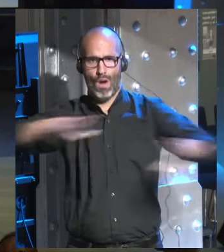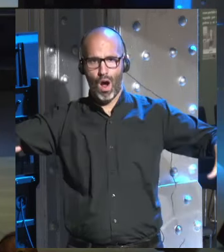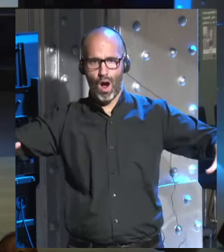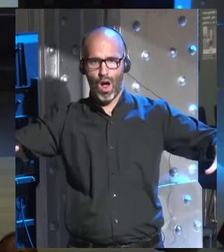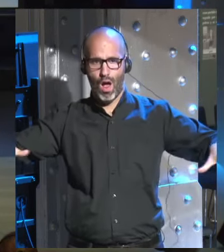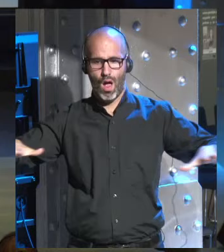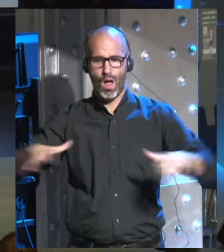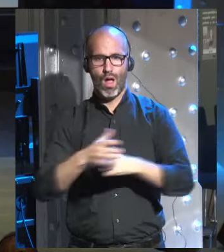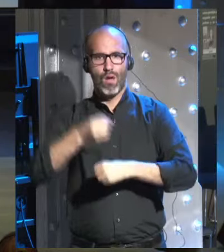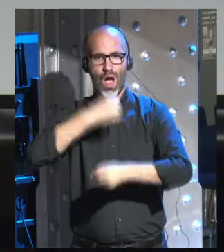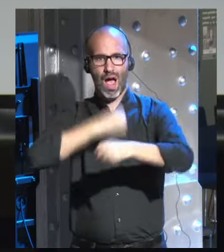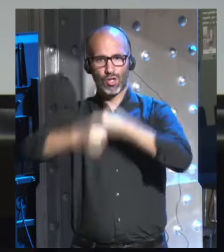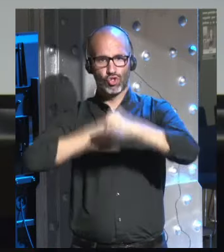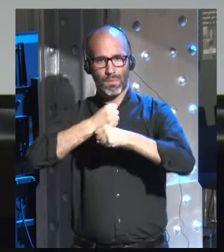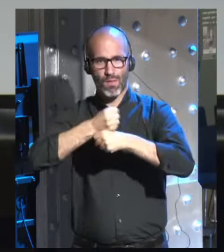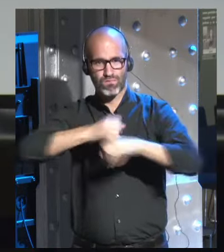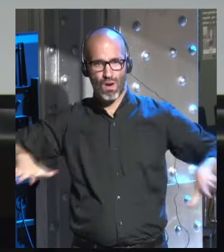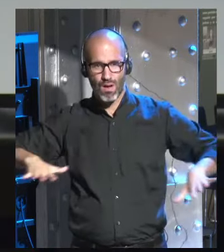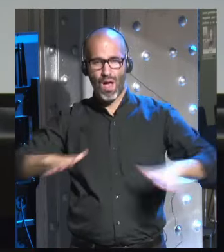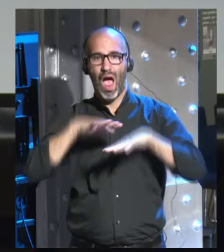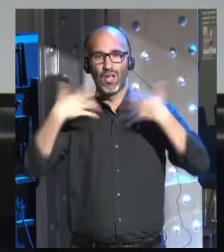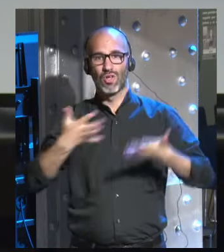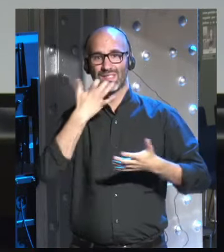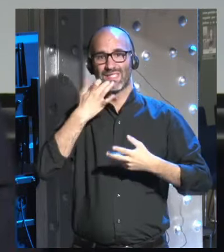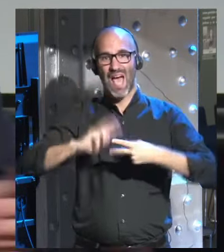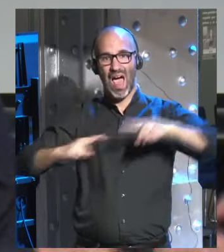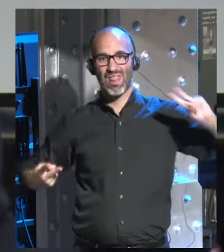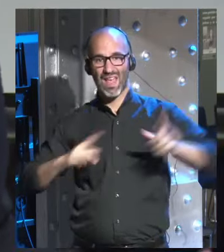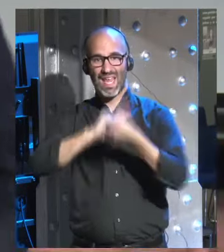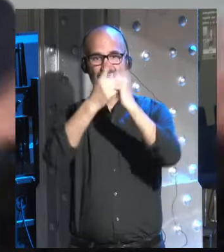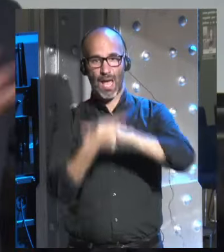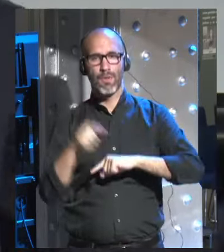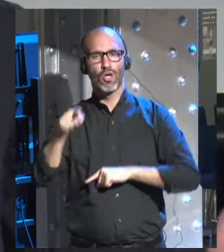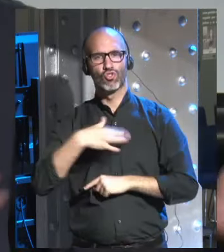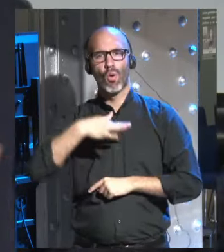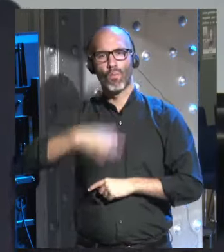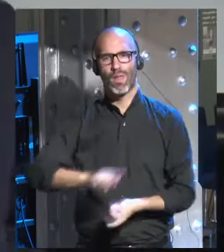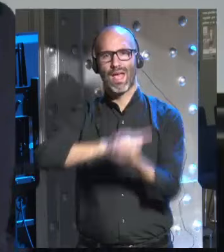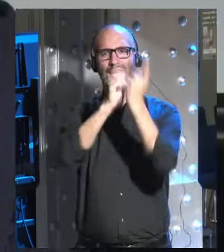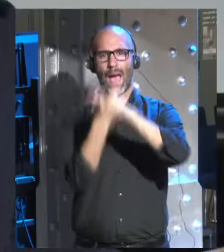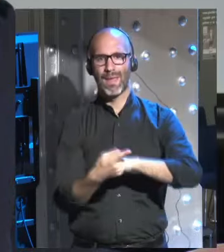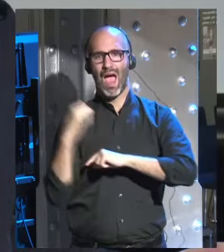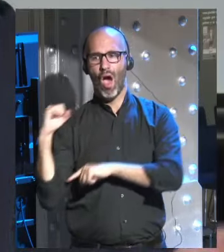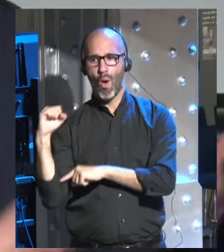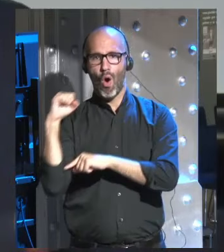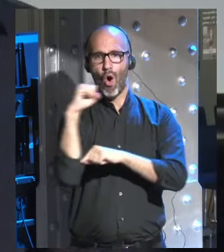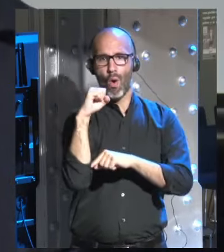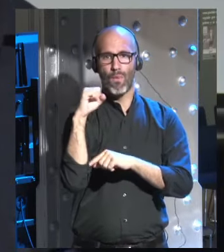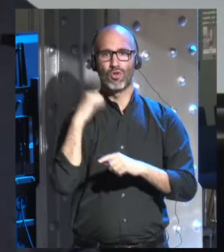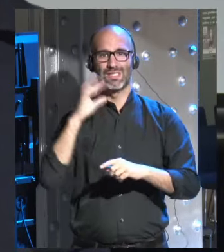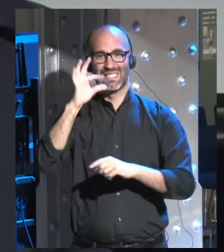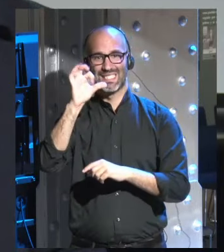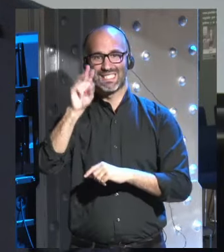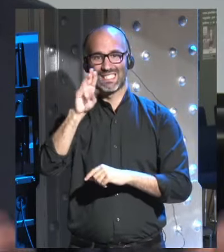Así que quizás unos pequeños cambios en el ADN pueden transformar o puedan transformar el Homo sapiens en el Homo deus, el hombre